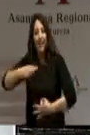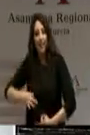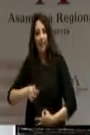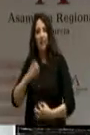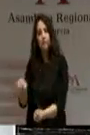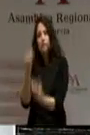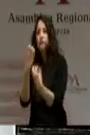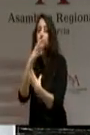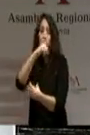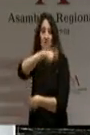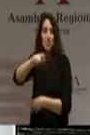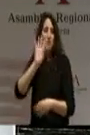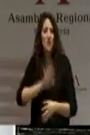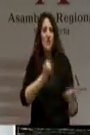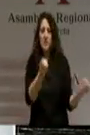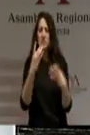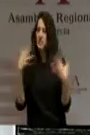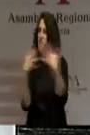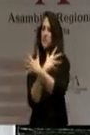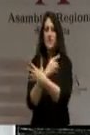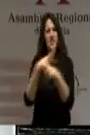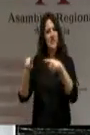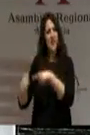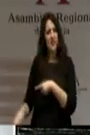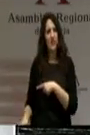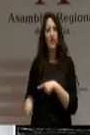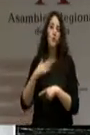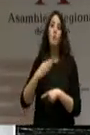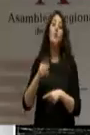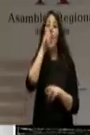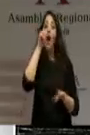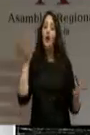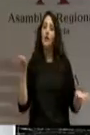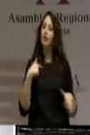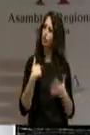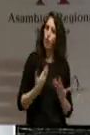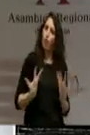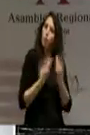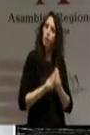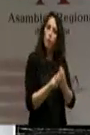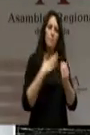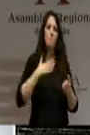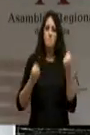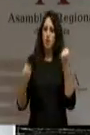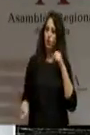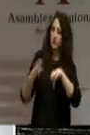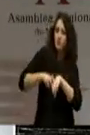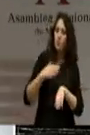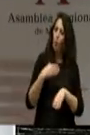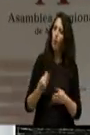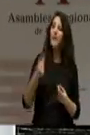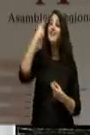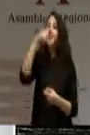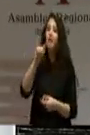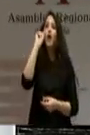contado la verdad. Así podrá usted ir a Águilas, yo me invito a acompañarle y le llevo en mi coche. Y sabrá lo que ocurre.